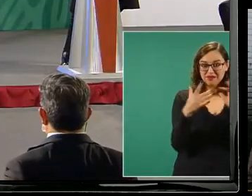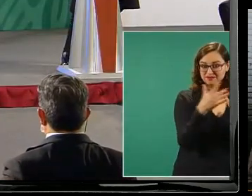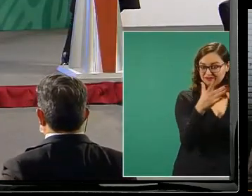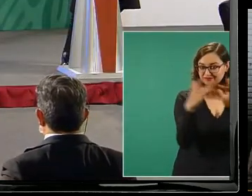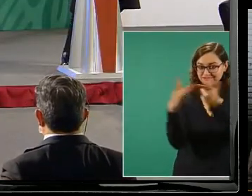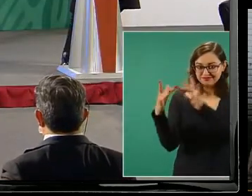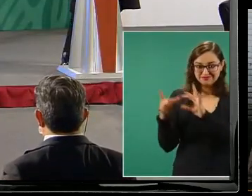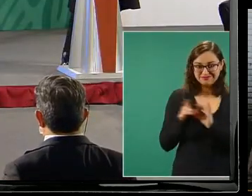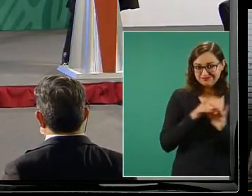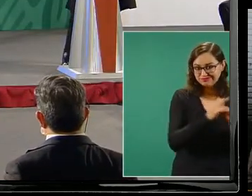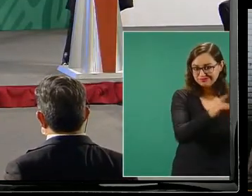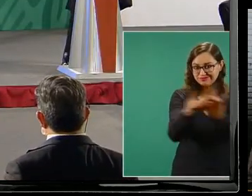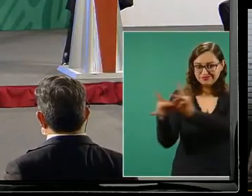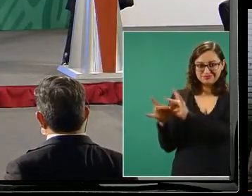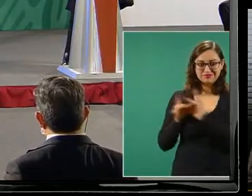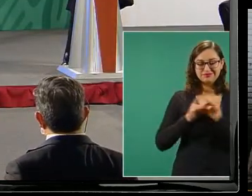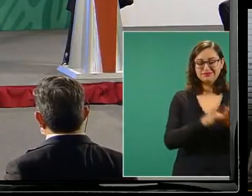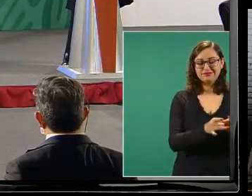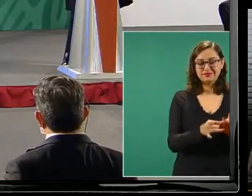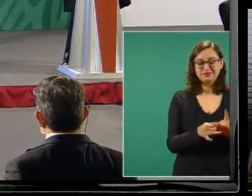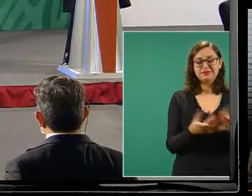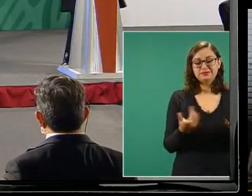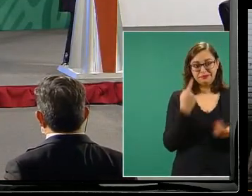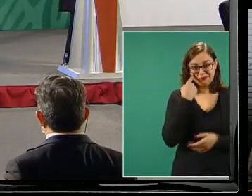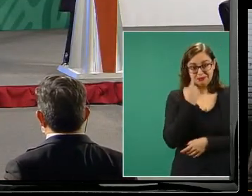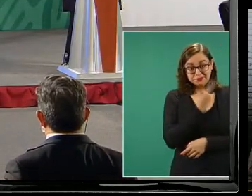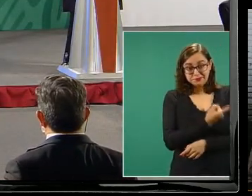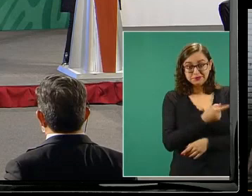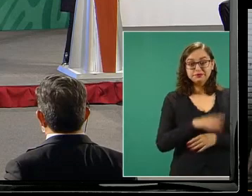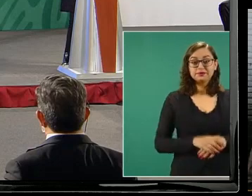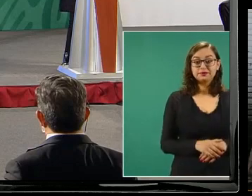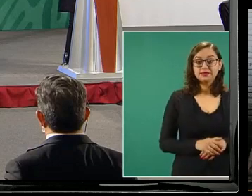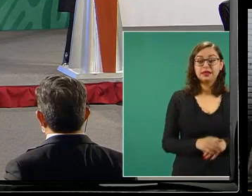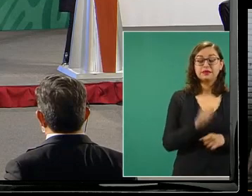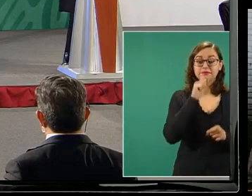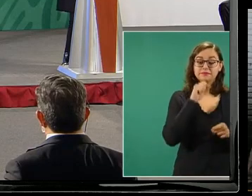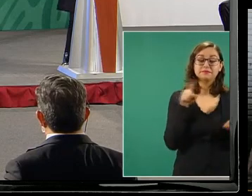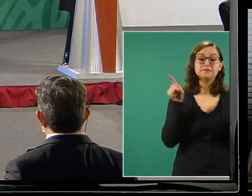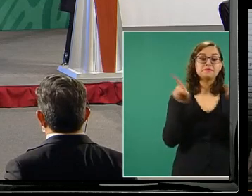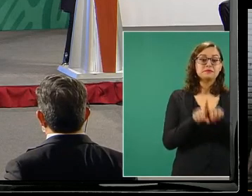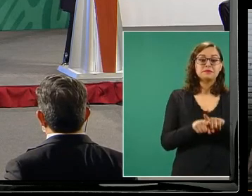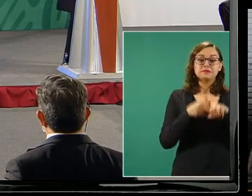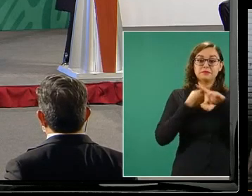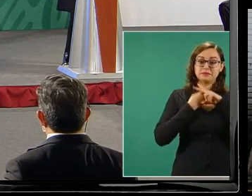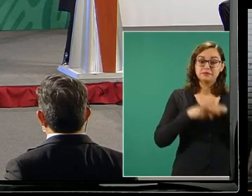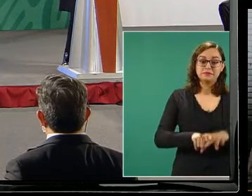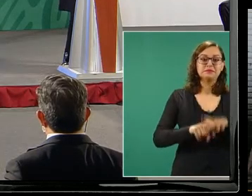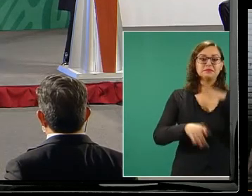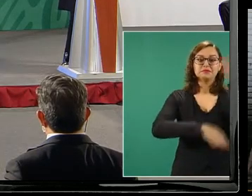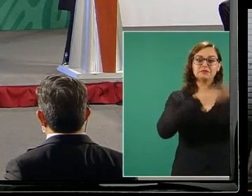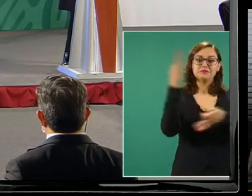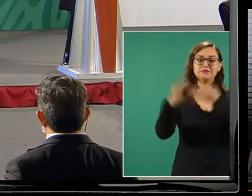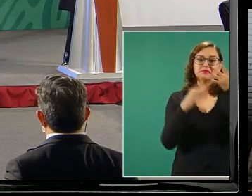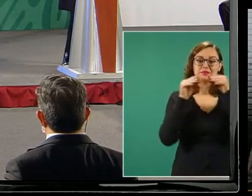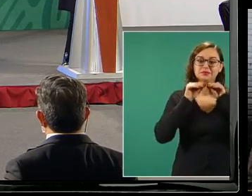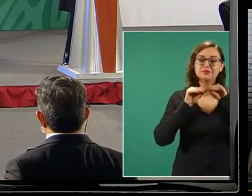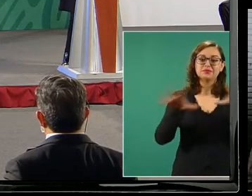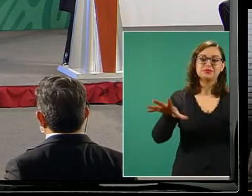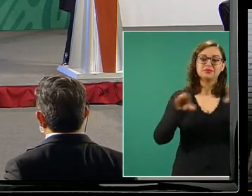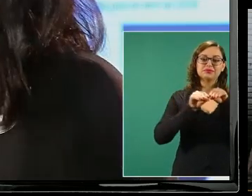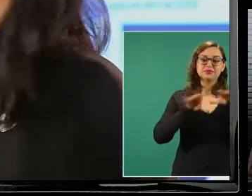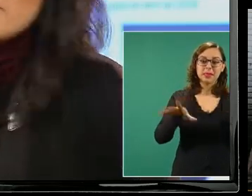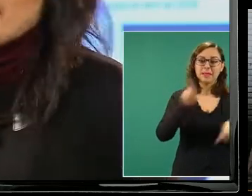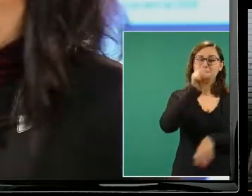referimos es decir comparten el mismo origen las mismas noticias falsas y